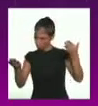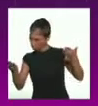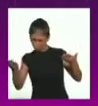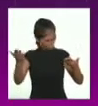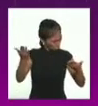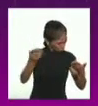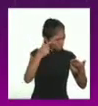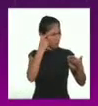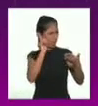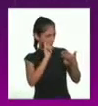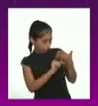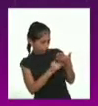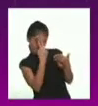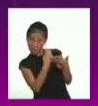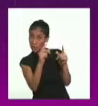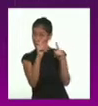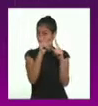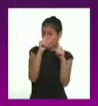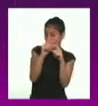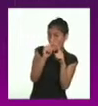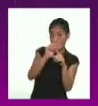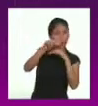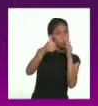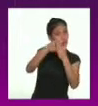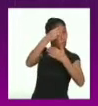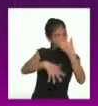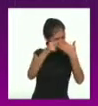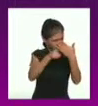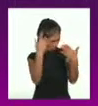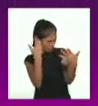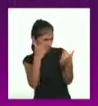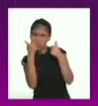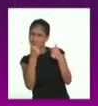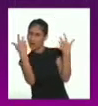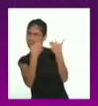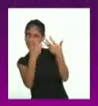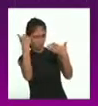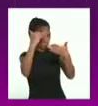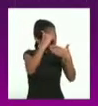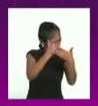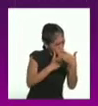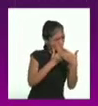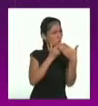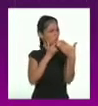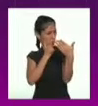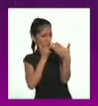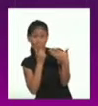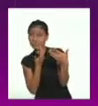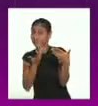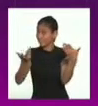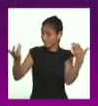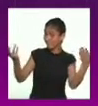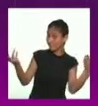planificación y verificar que el texto cumpla con los criterios presentados.